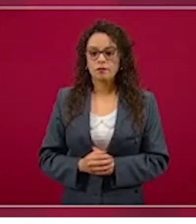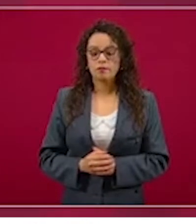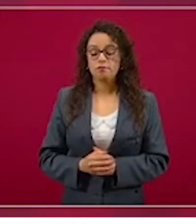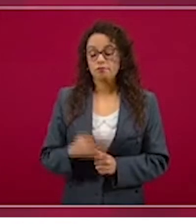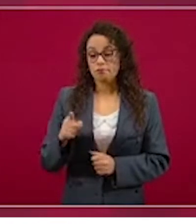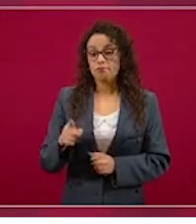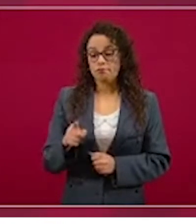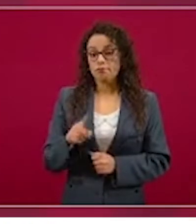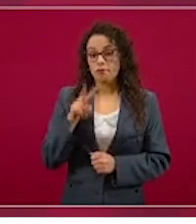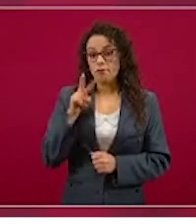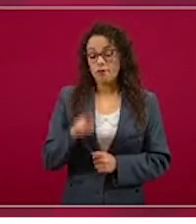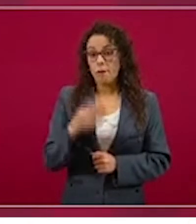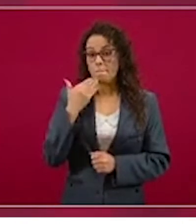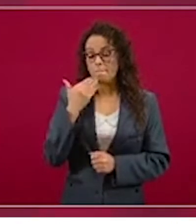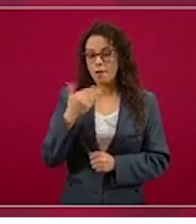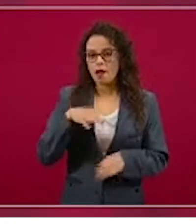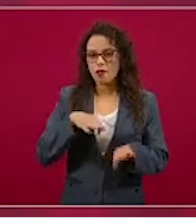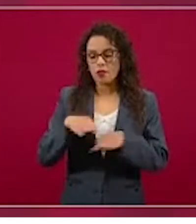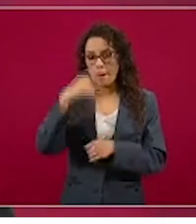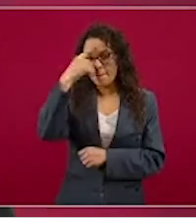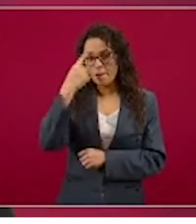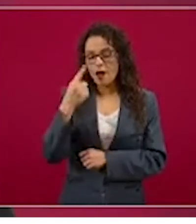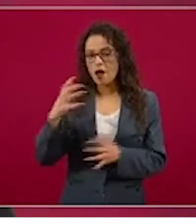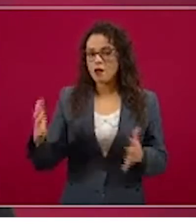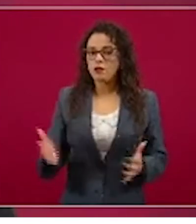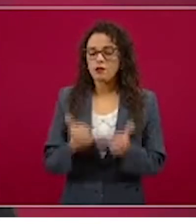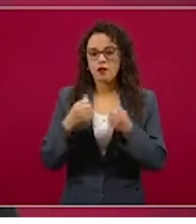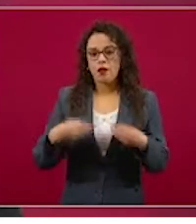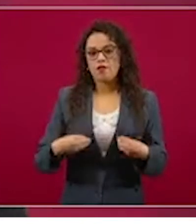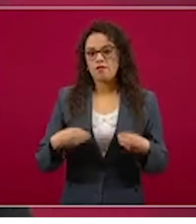vidas frente a la pandemia,